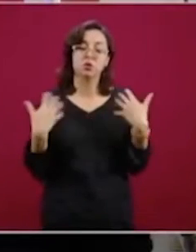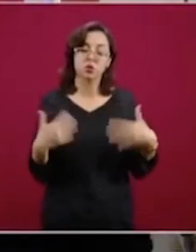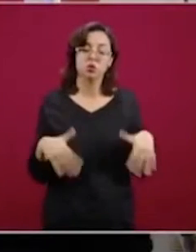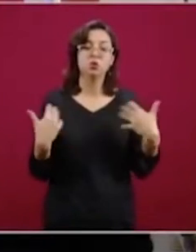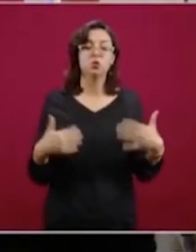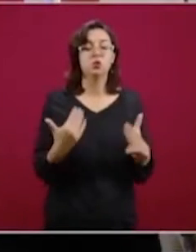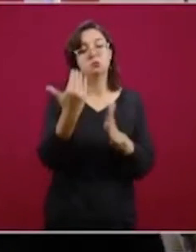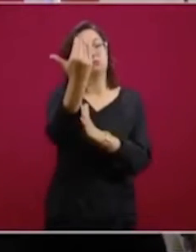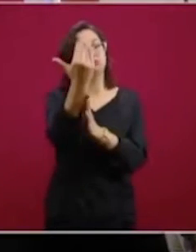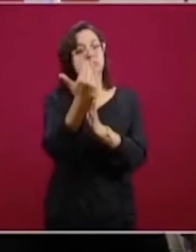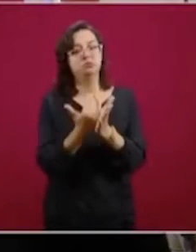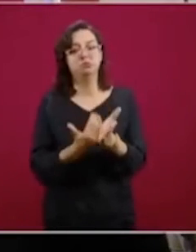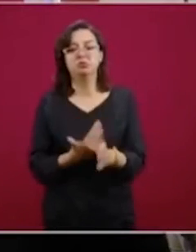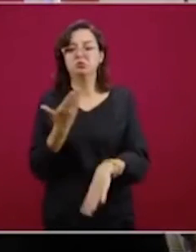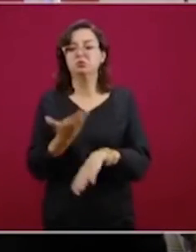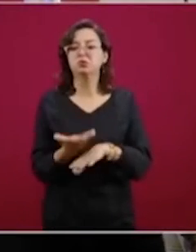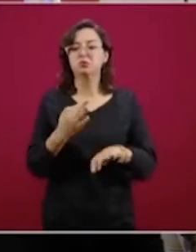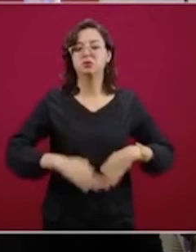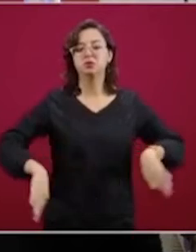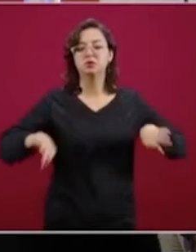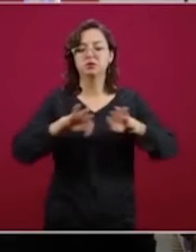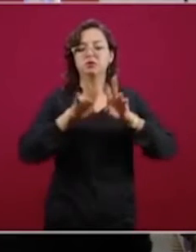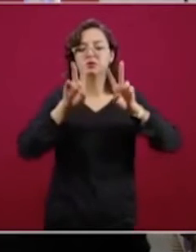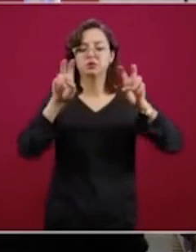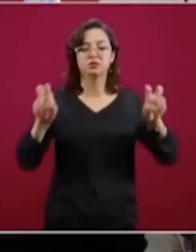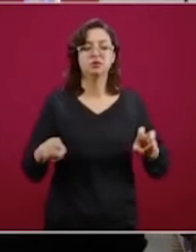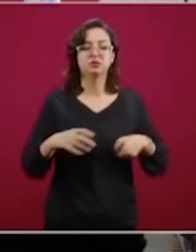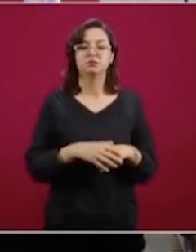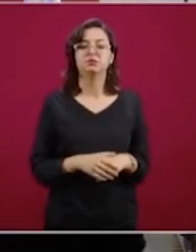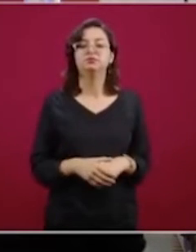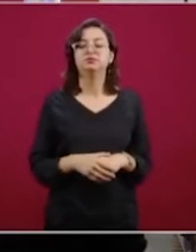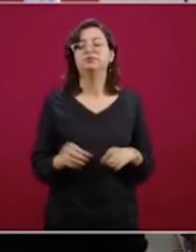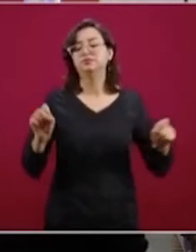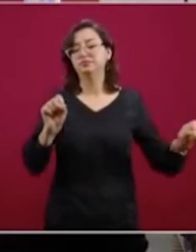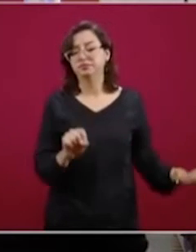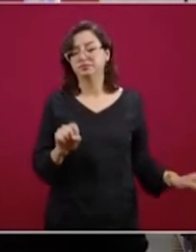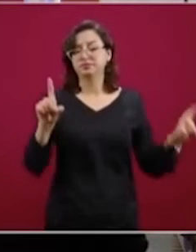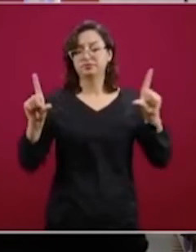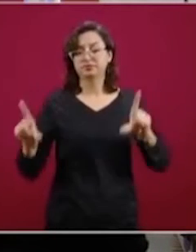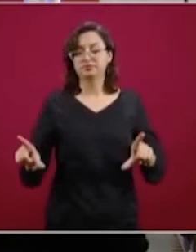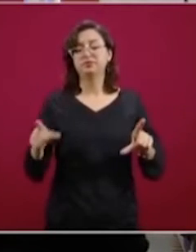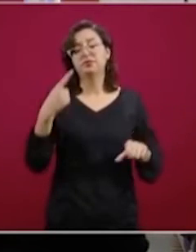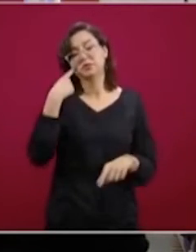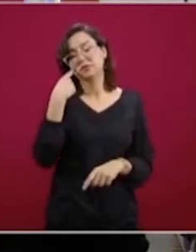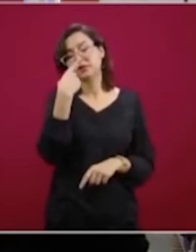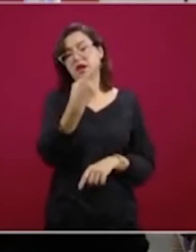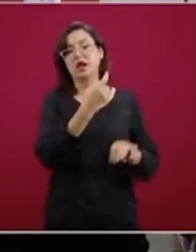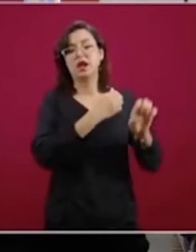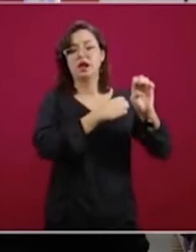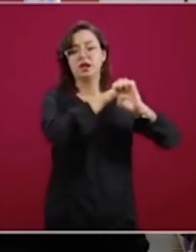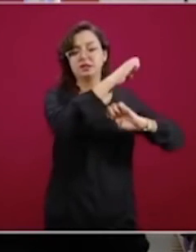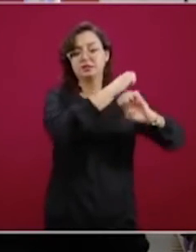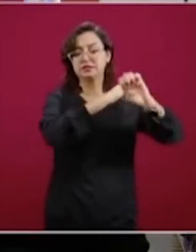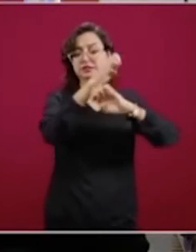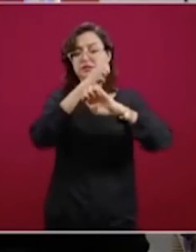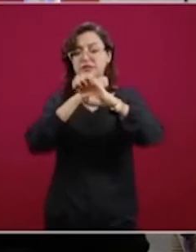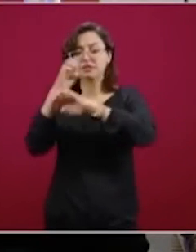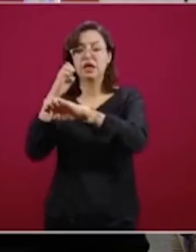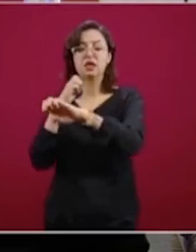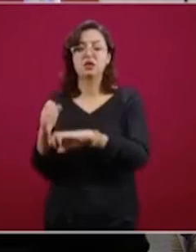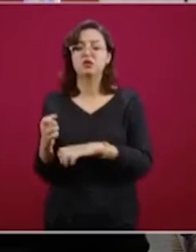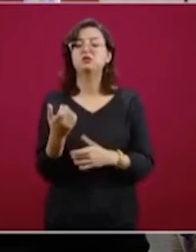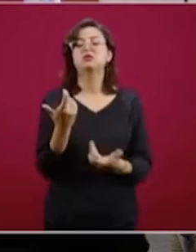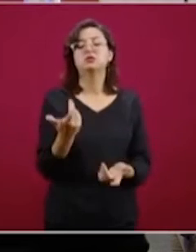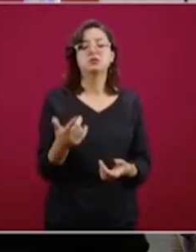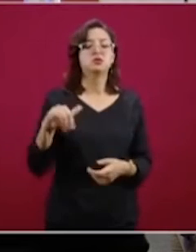El robo de vehículos por entidad federativa, también resalto las entidades donde el robo es muy bajo,